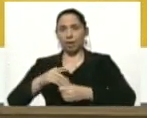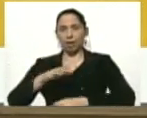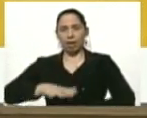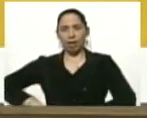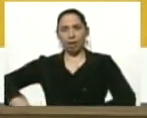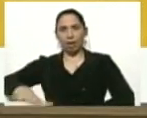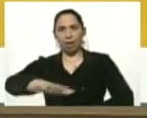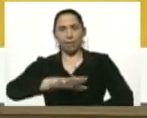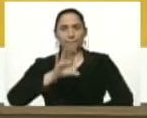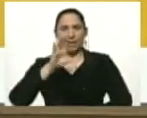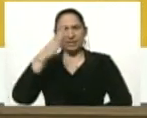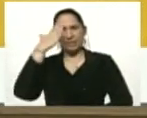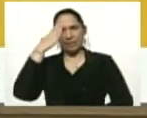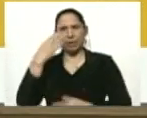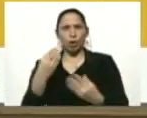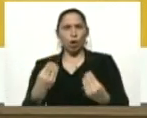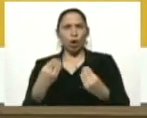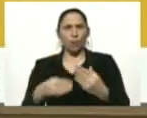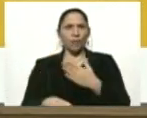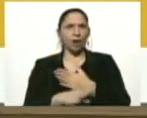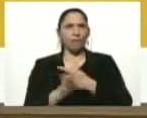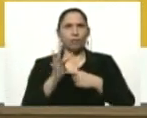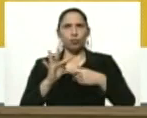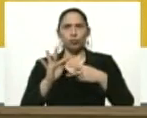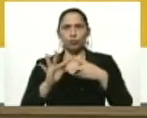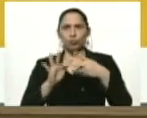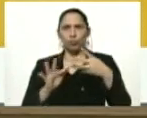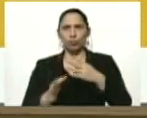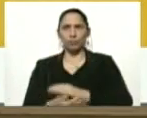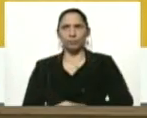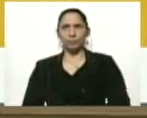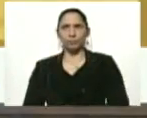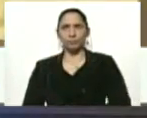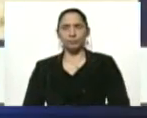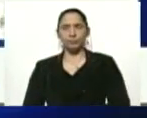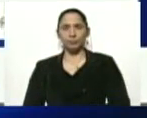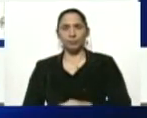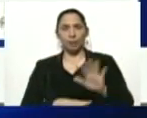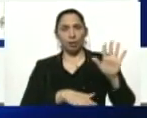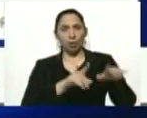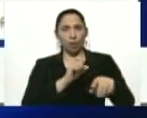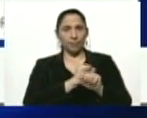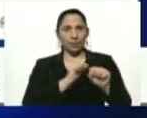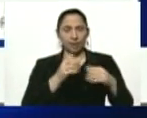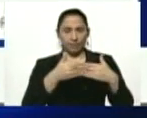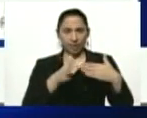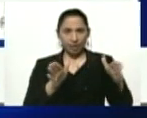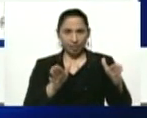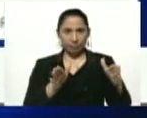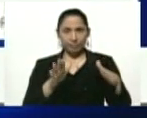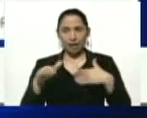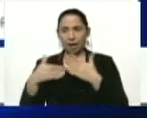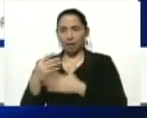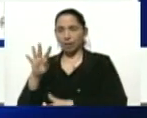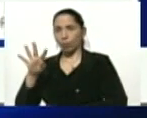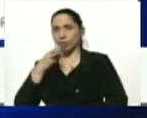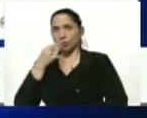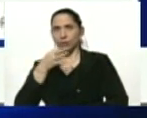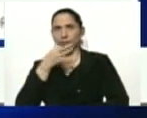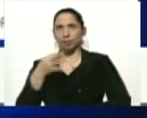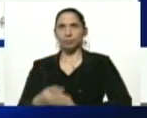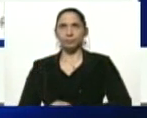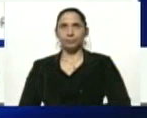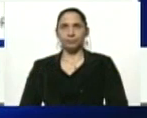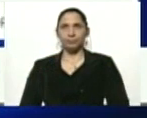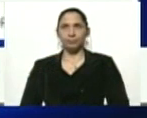para que se sepa cómo va a ser este funcionamiento. Las ferreterías abrirán de 11 de la mañana a 4 de la tarde.